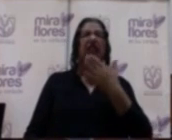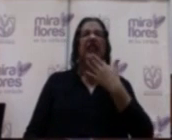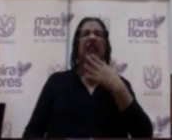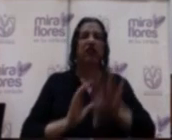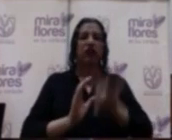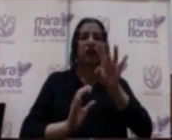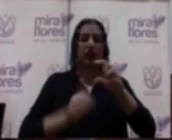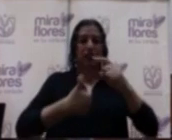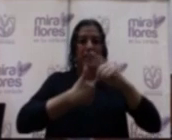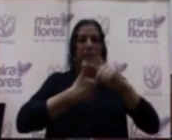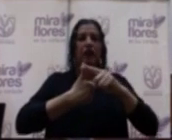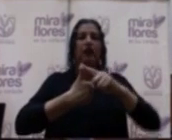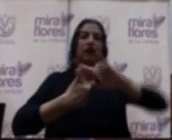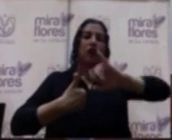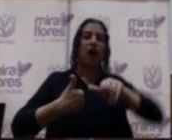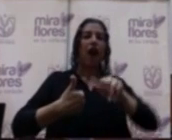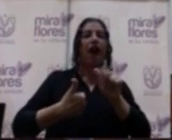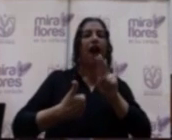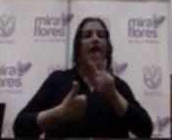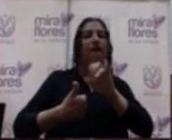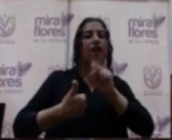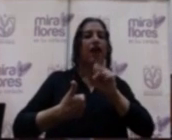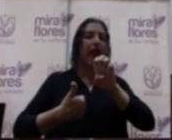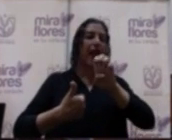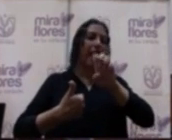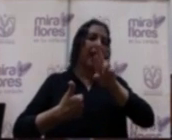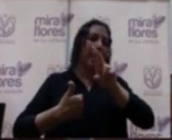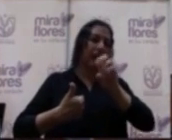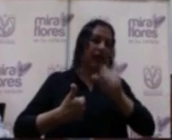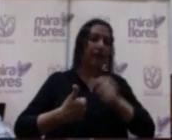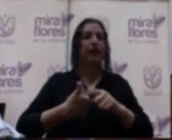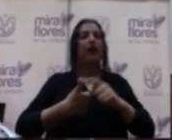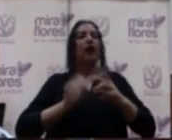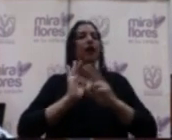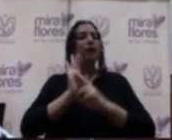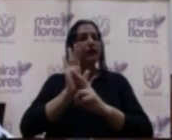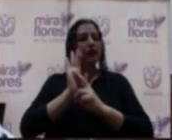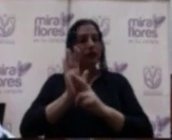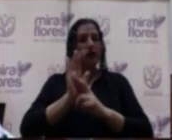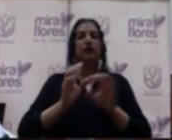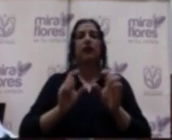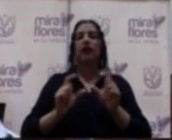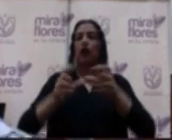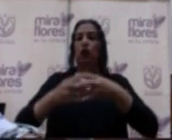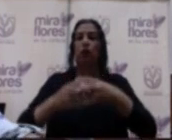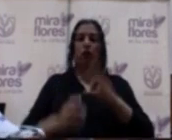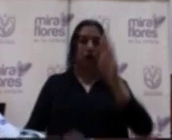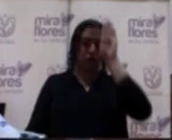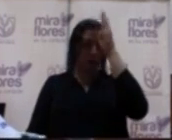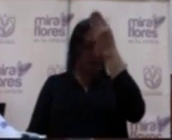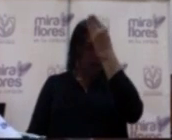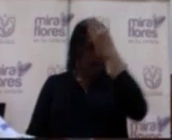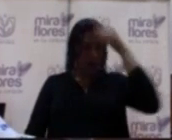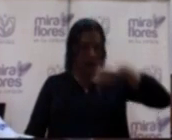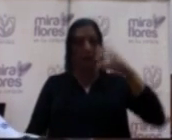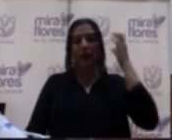El señor Javier Erken Bosman, representante de la Compañía de Bomberos Miraflores 28,